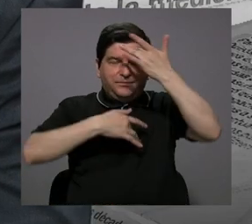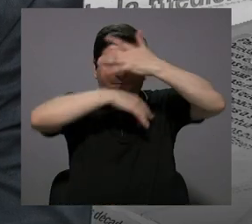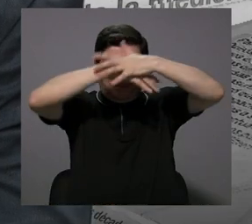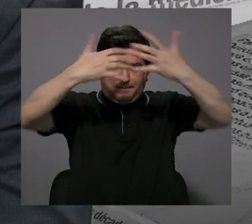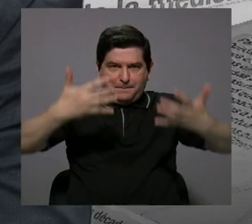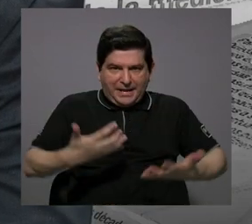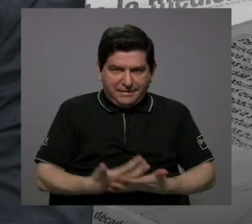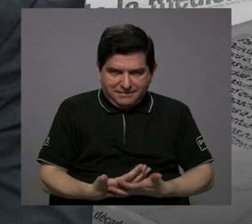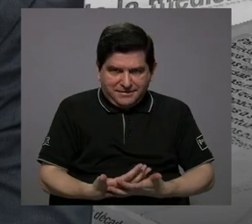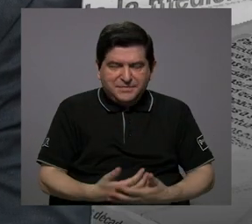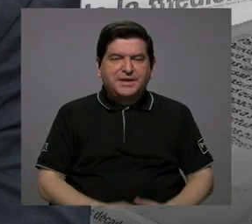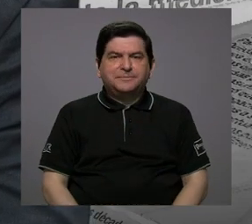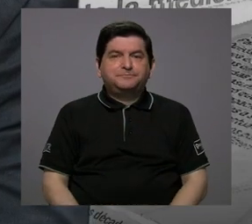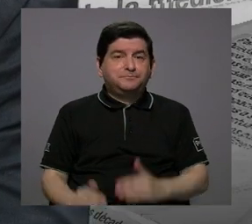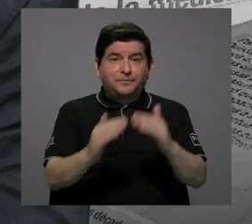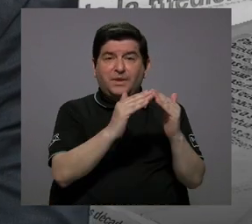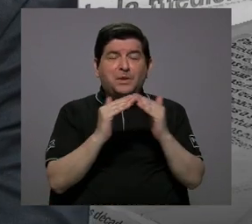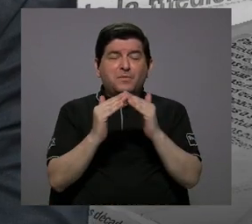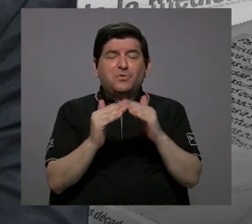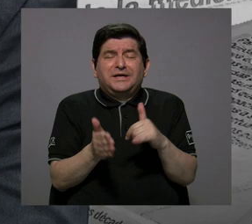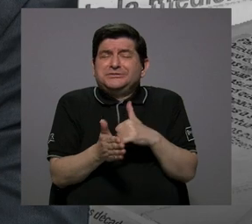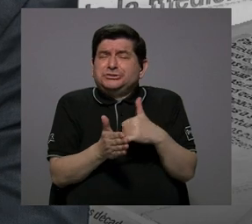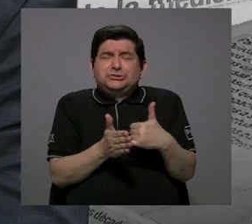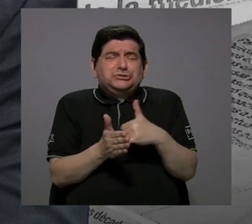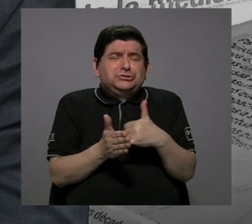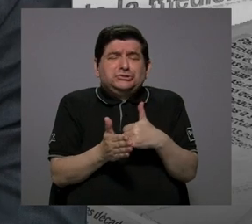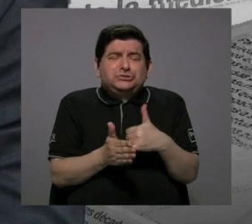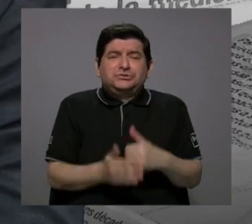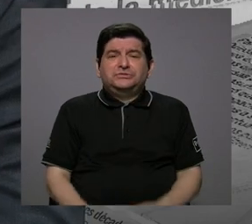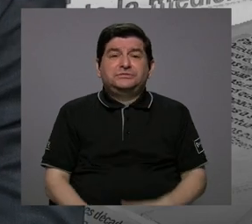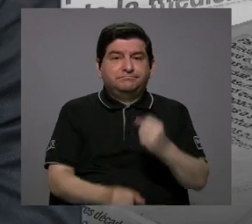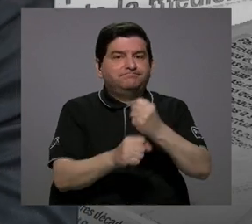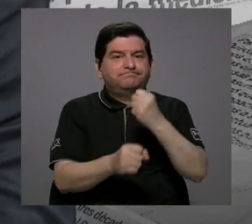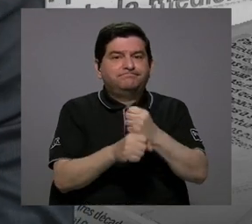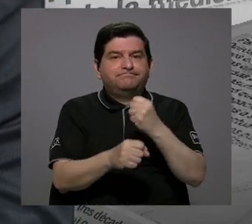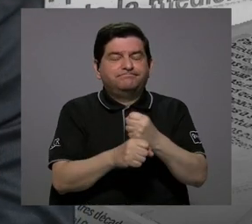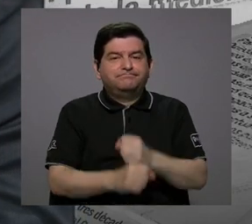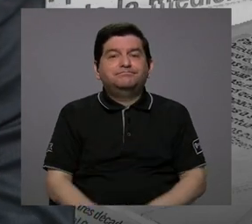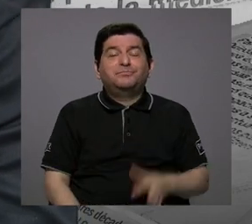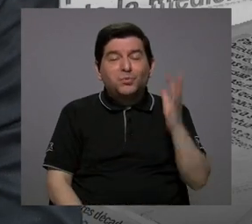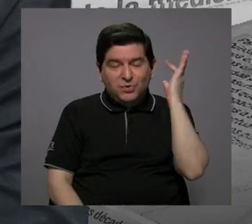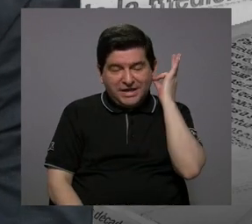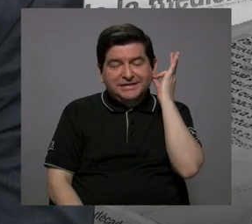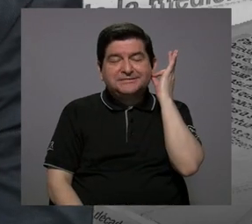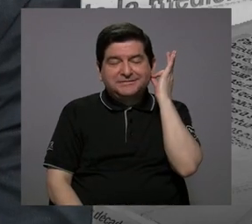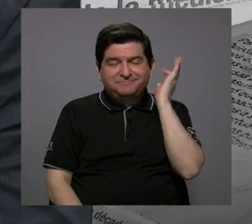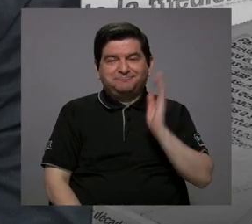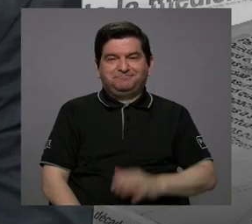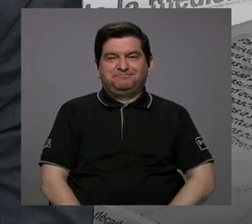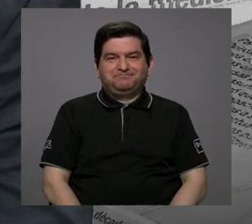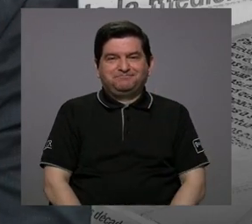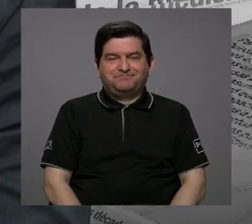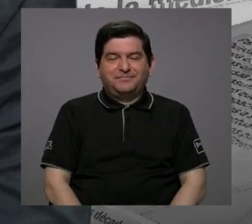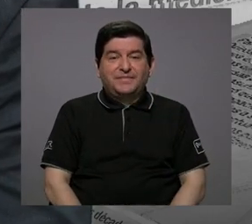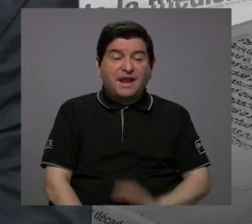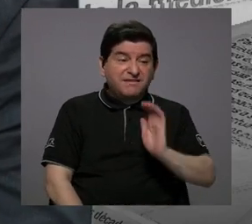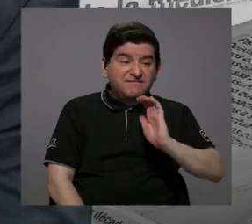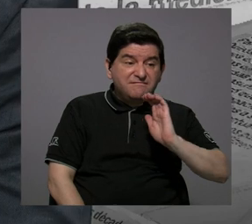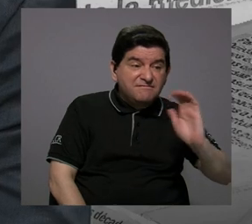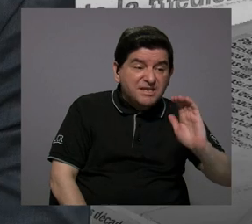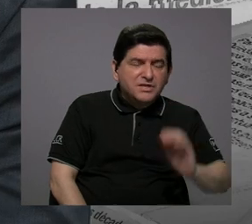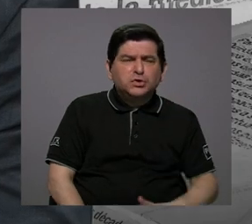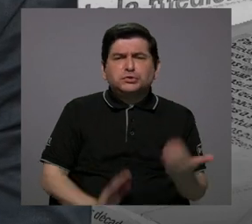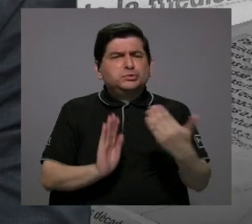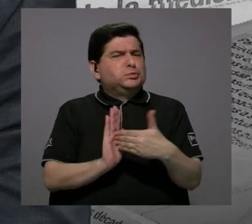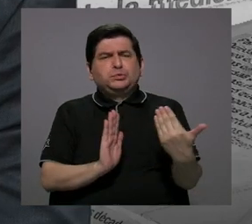la población más vulnerable en cuanto a empleo, lamentablemente, lo fueron las mujeres. Niños que se vieron